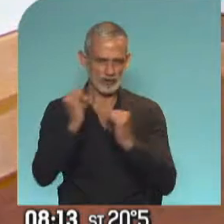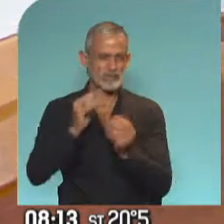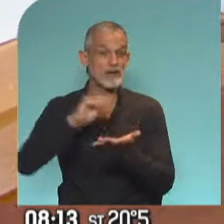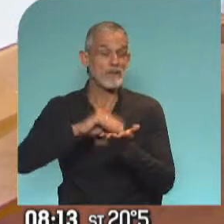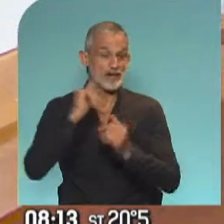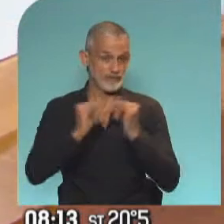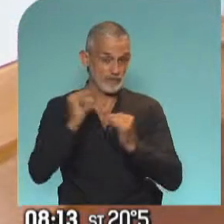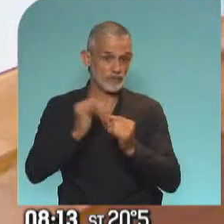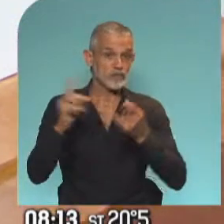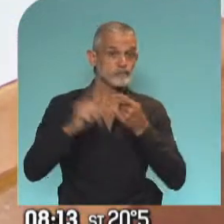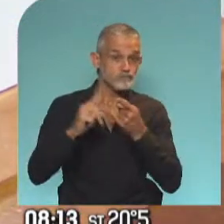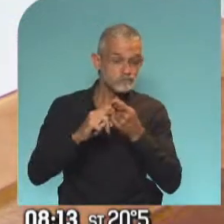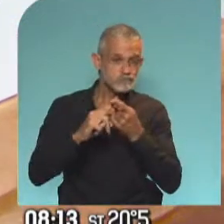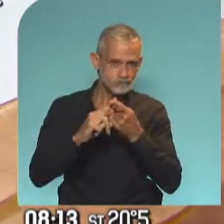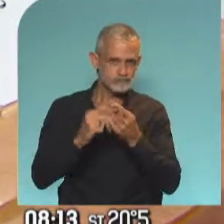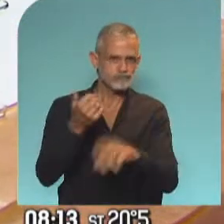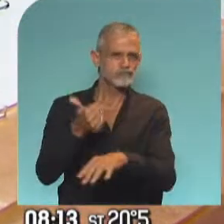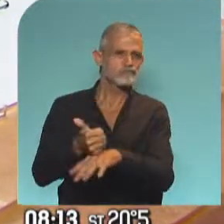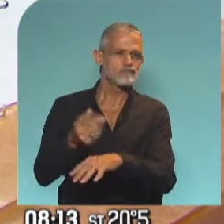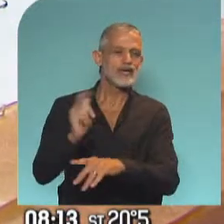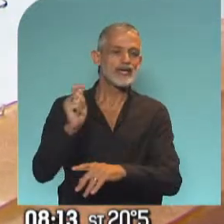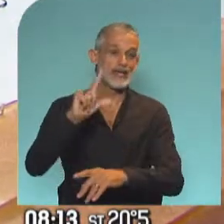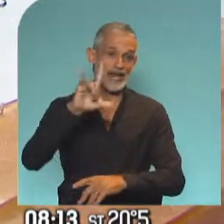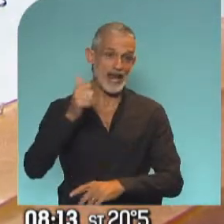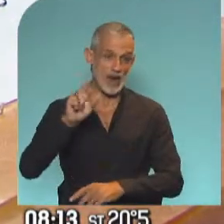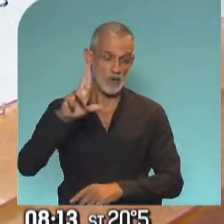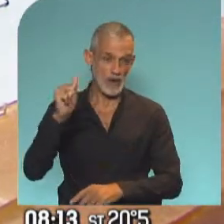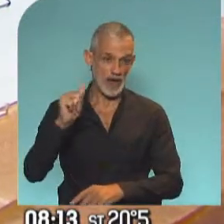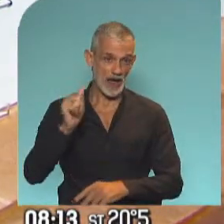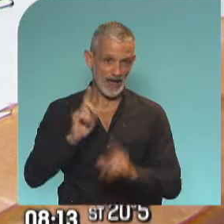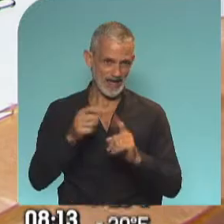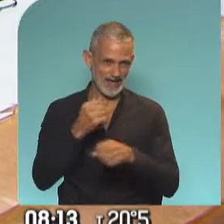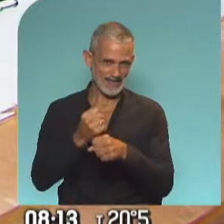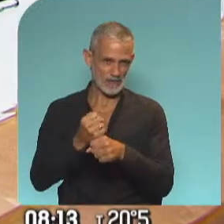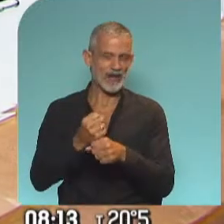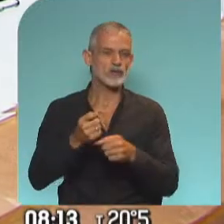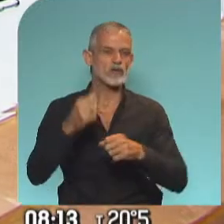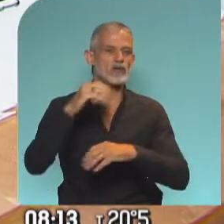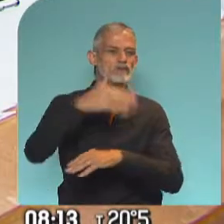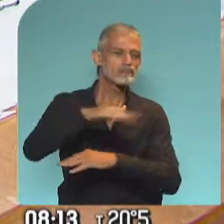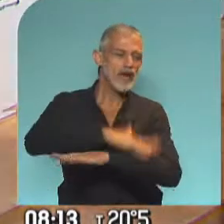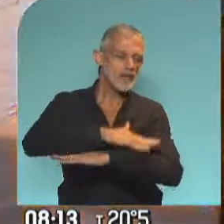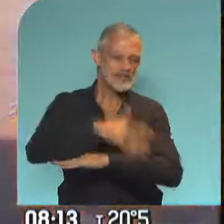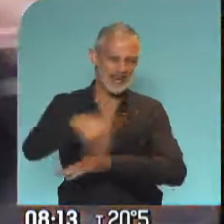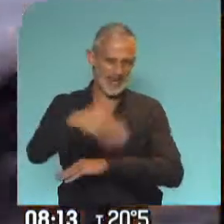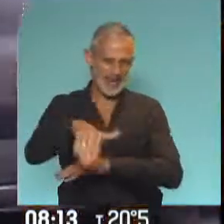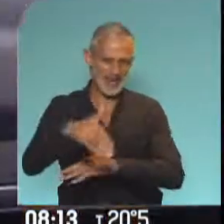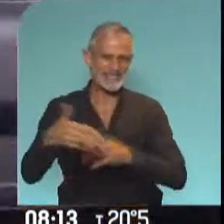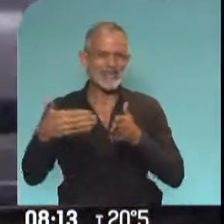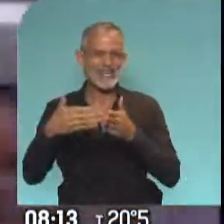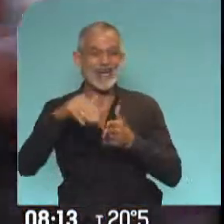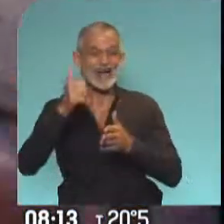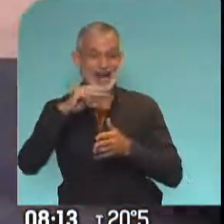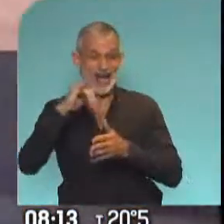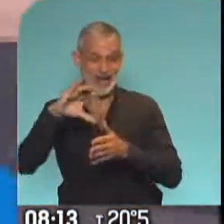Ahora de retomar contacto con nuestra unidad móvil. Claro, Laura Maiocchi sigue trabajando en vivo allí en Nazca y Avellaneda, Laura. Pablo